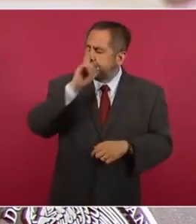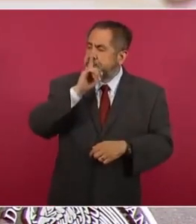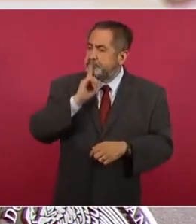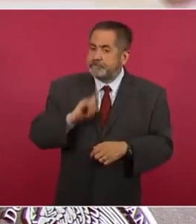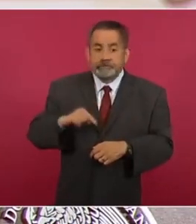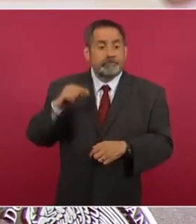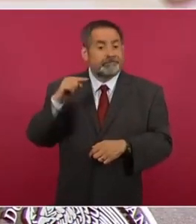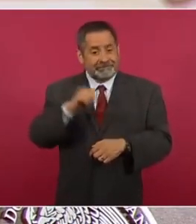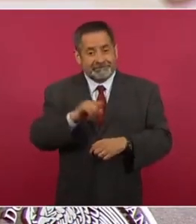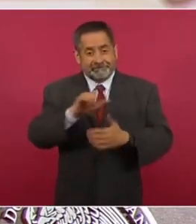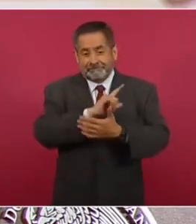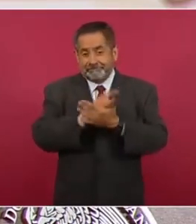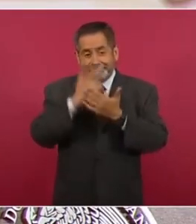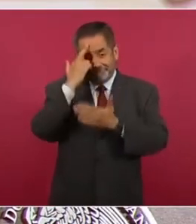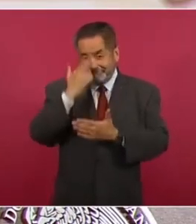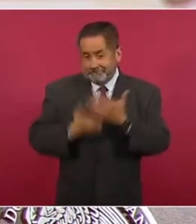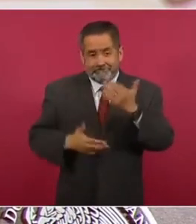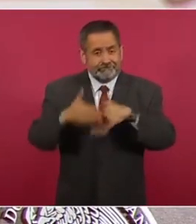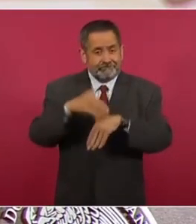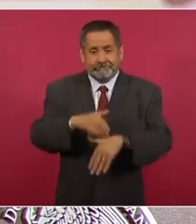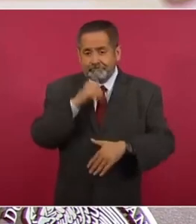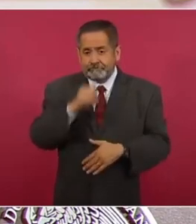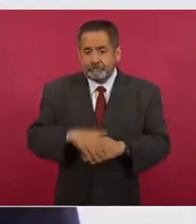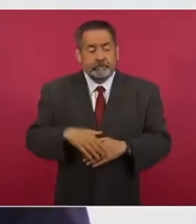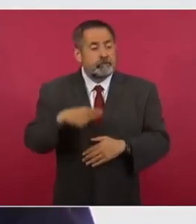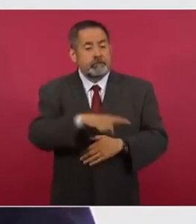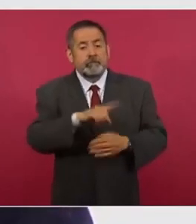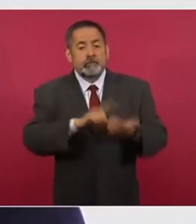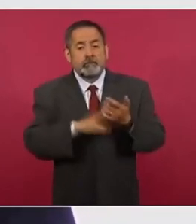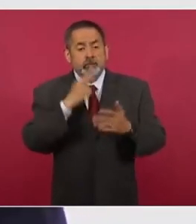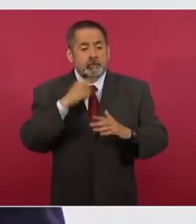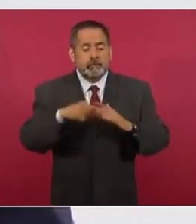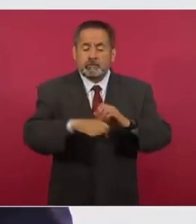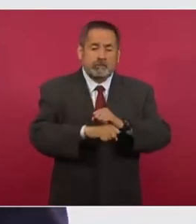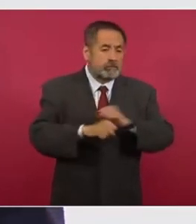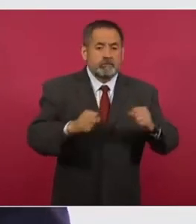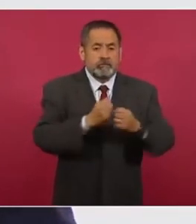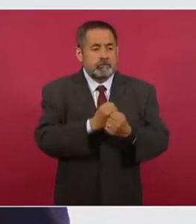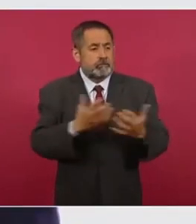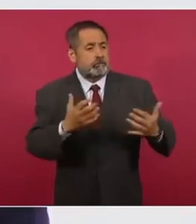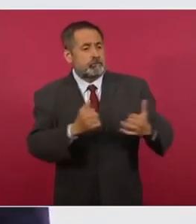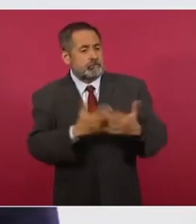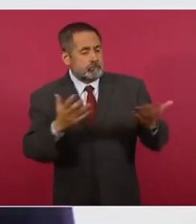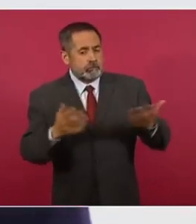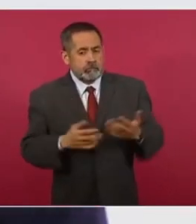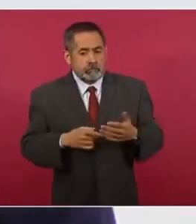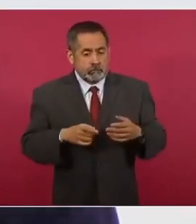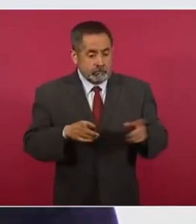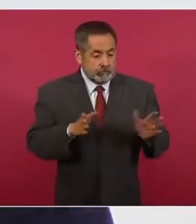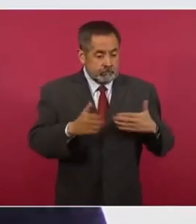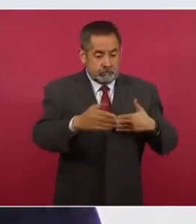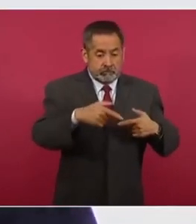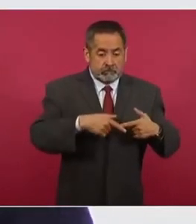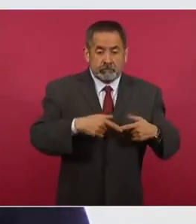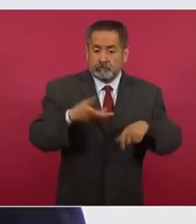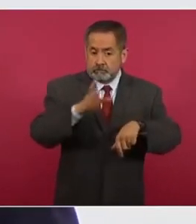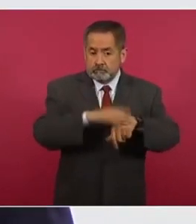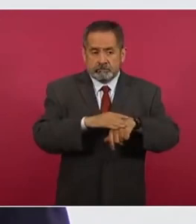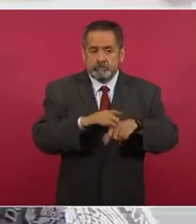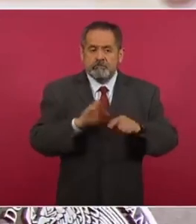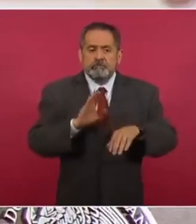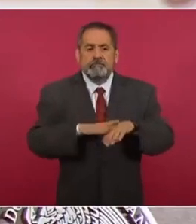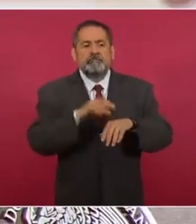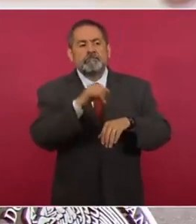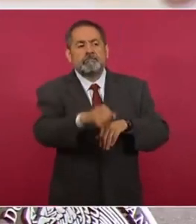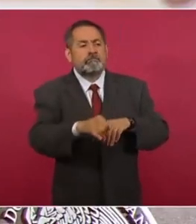violado las normas ambientales, utiliza explosivos y extrae más allá de lo que tiene permitido, además